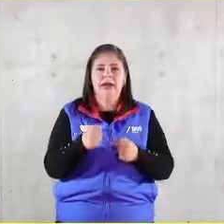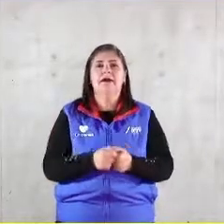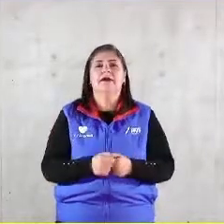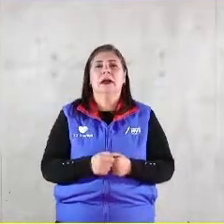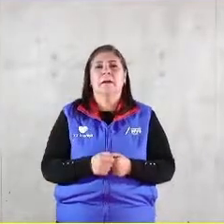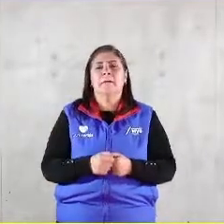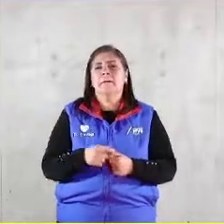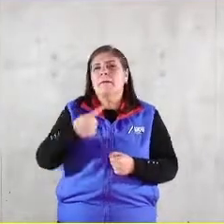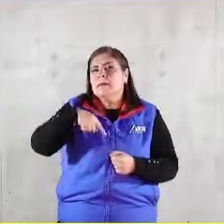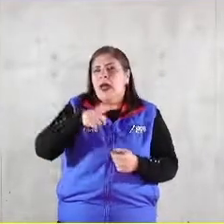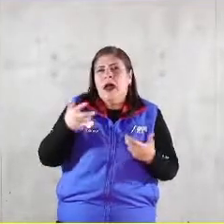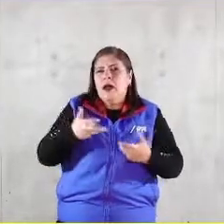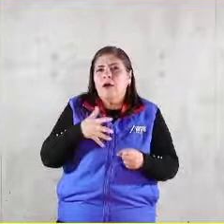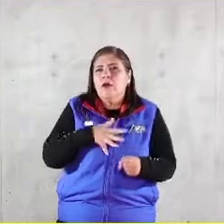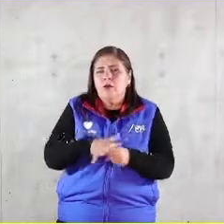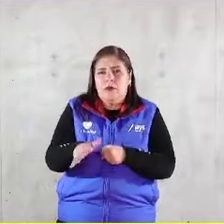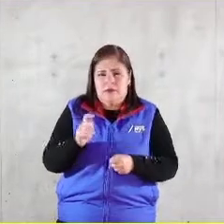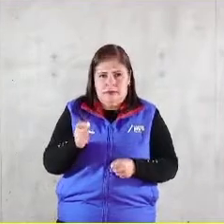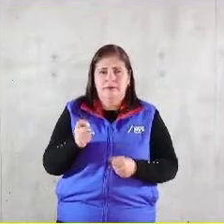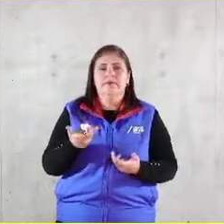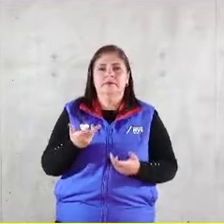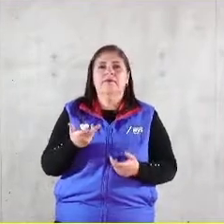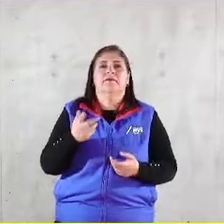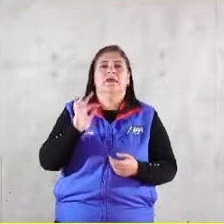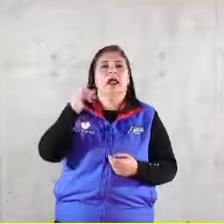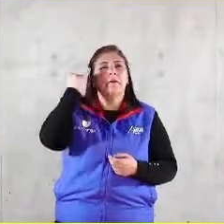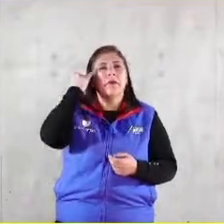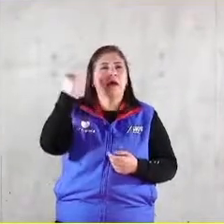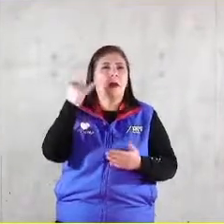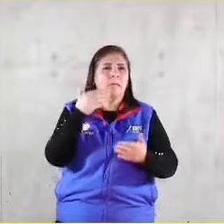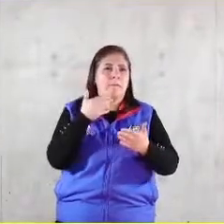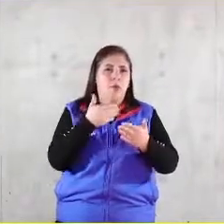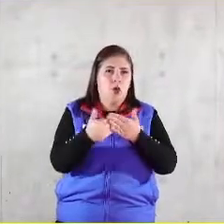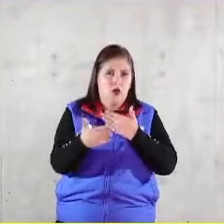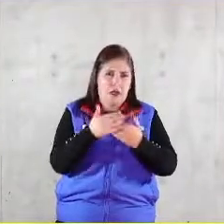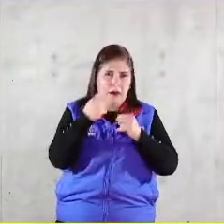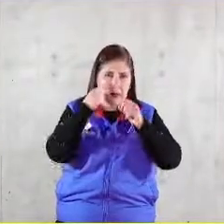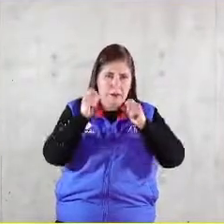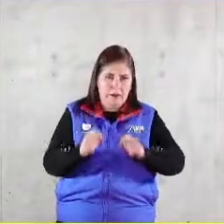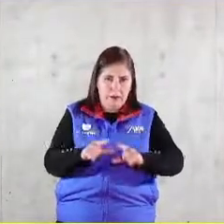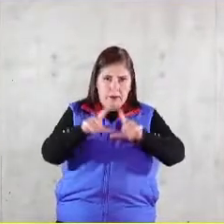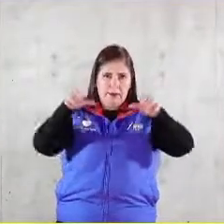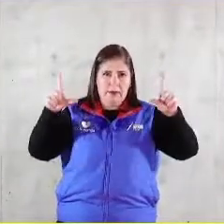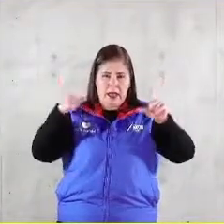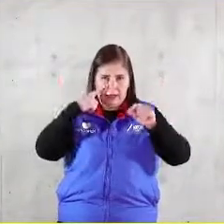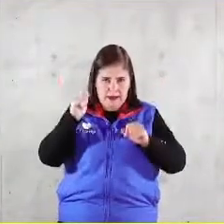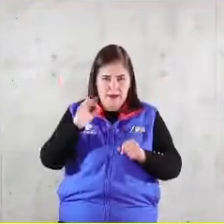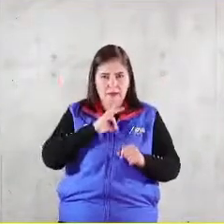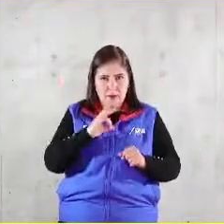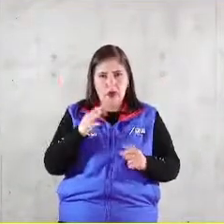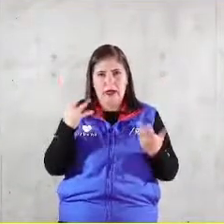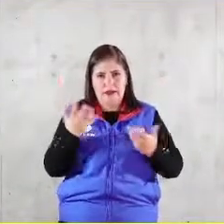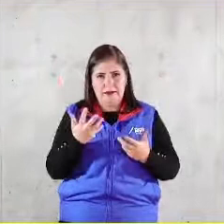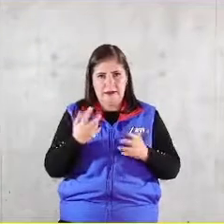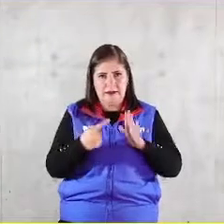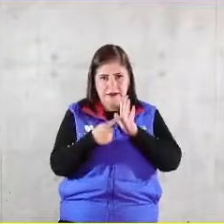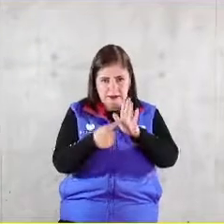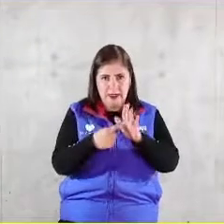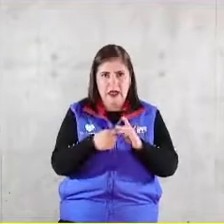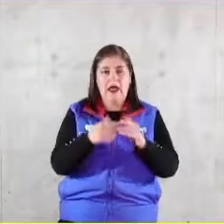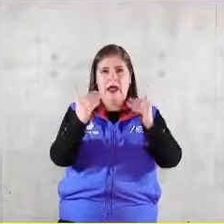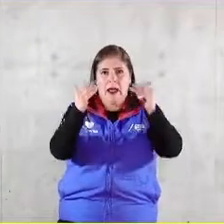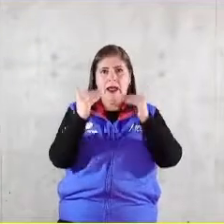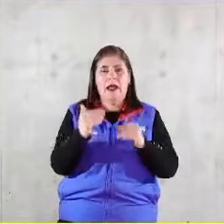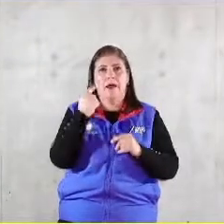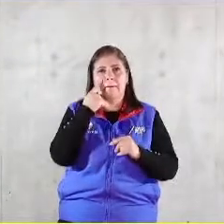bueno para hacerlo vamos a imaginar que el modelo lo llevamos a toda la pantalla para que para que entonces lo que vamos a ver a